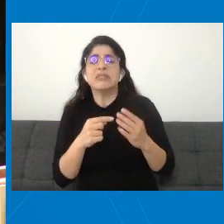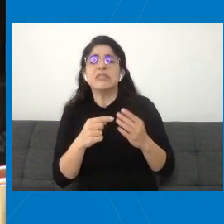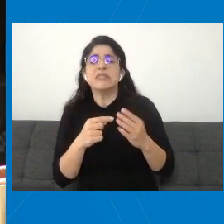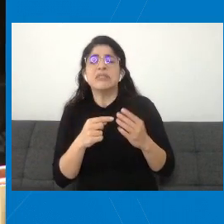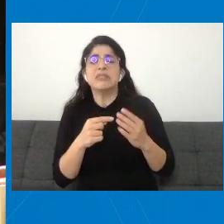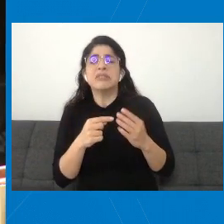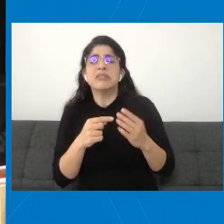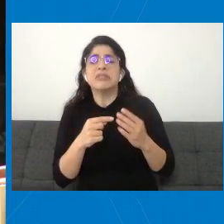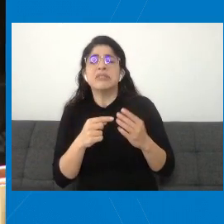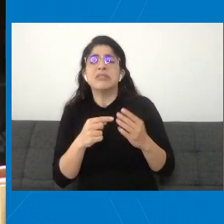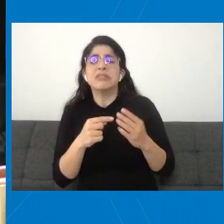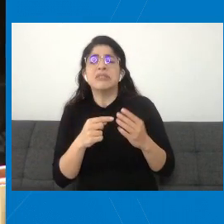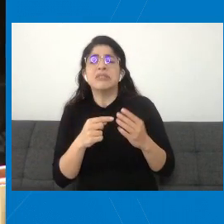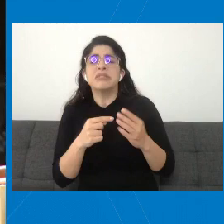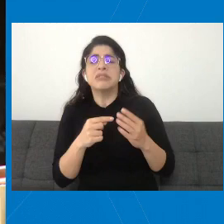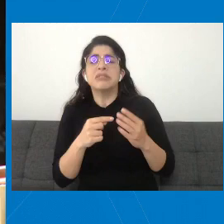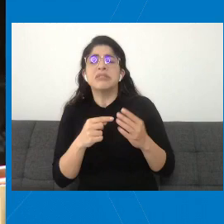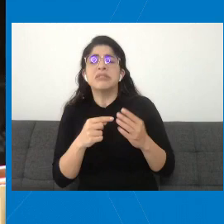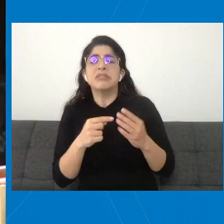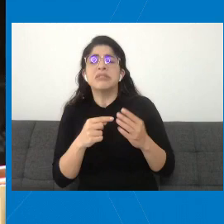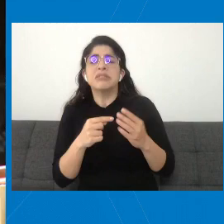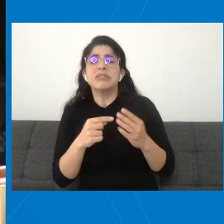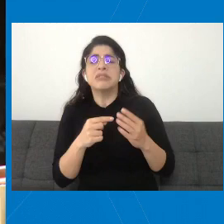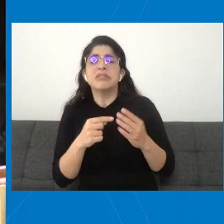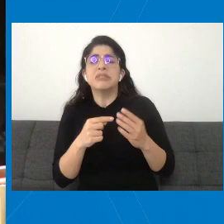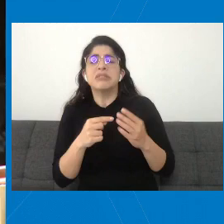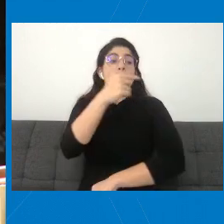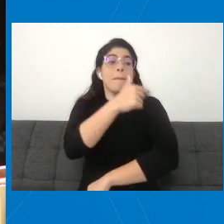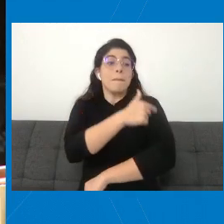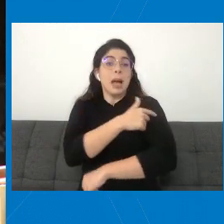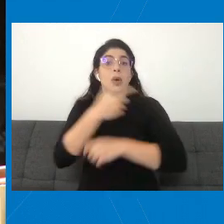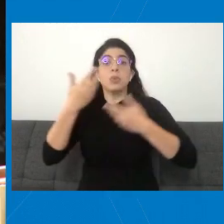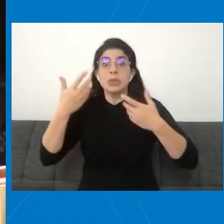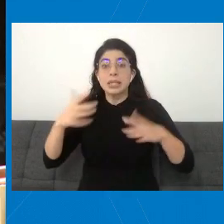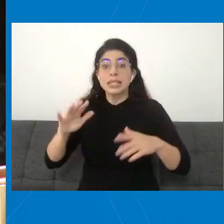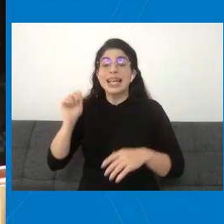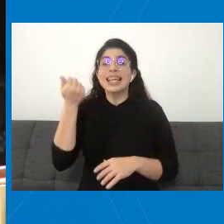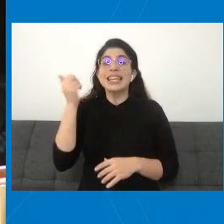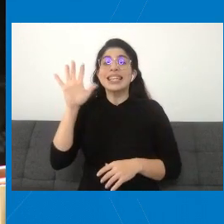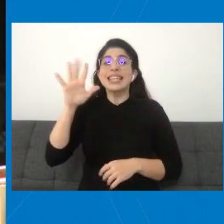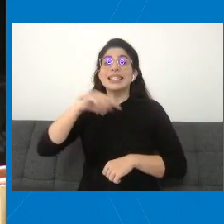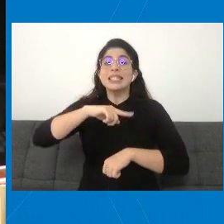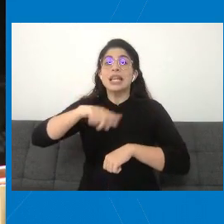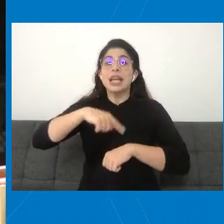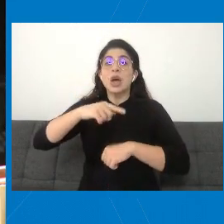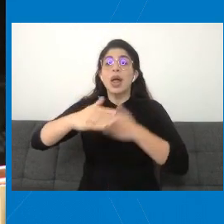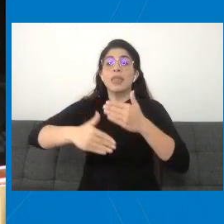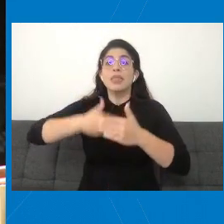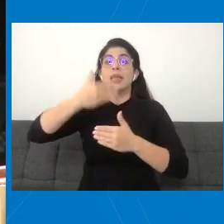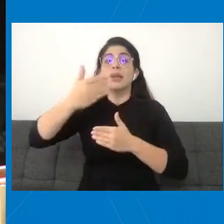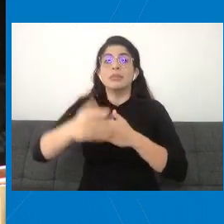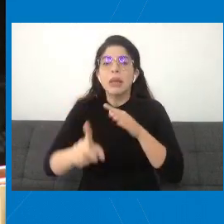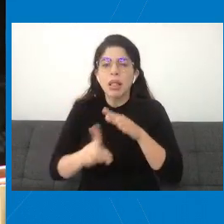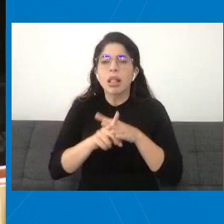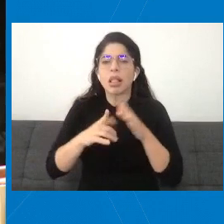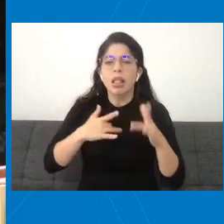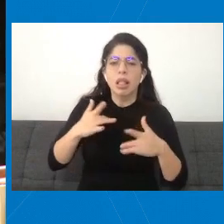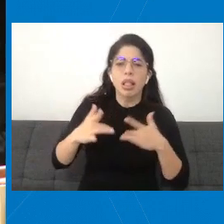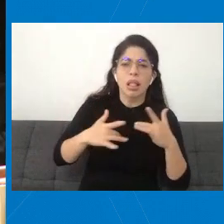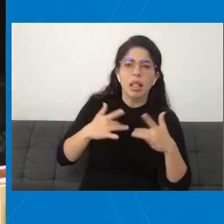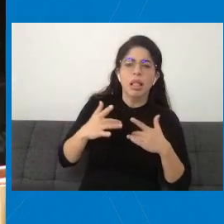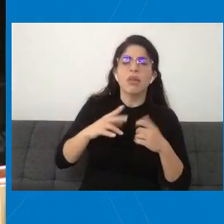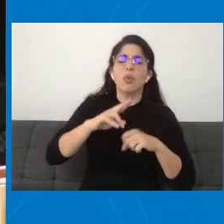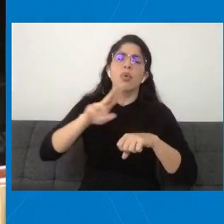aparecen casi siempre 15 horas después de que se aplicó la vacuna. Los 15 horas después es común